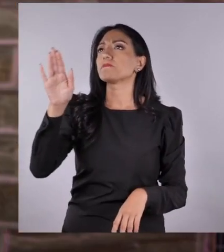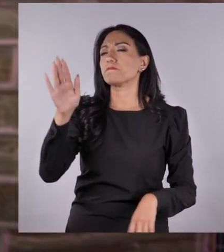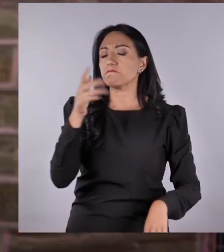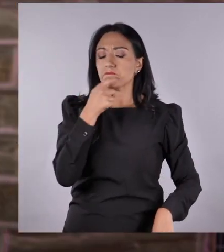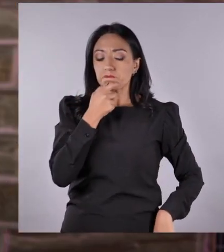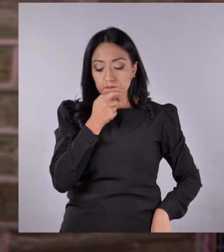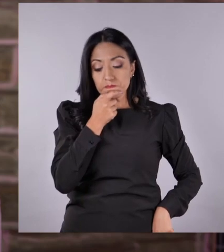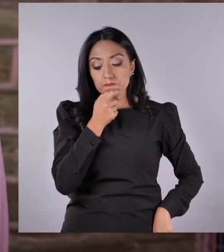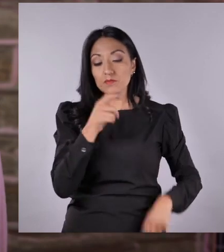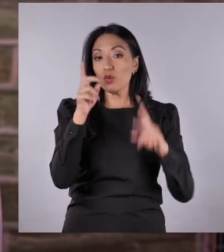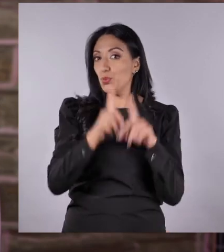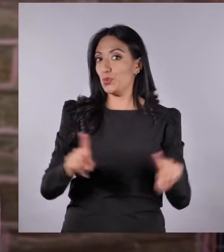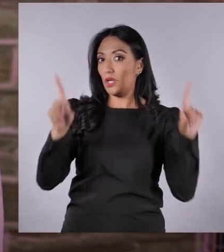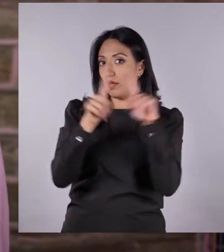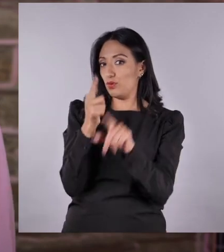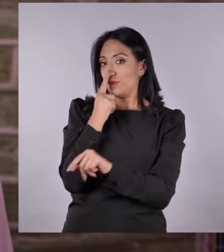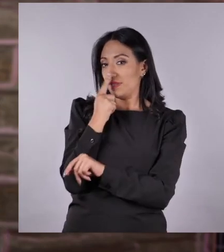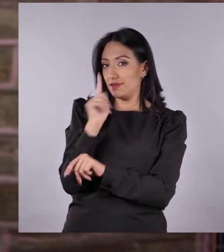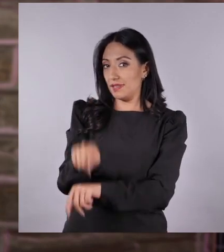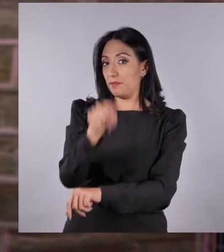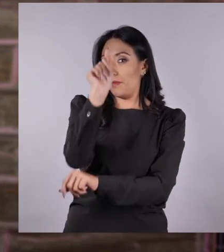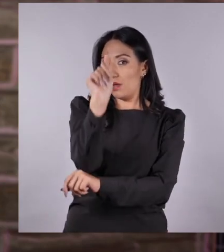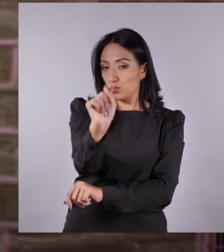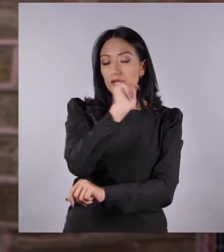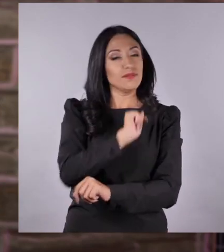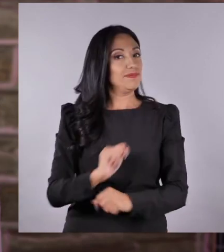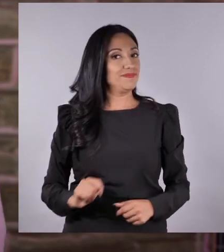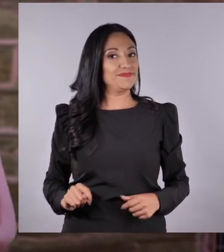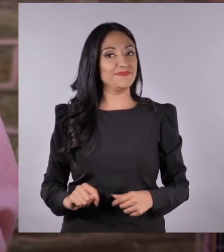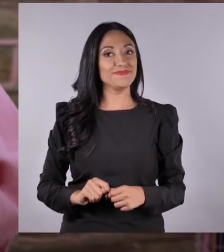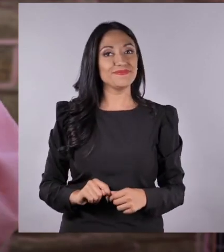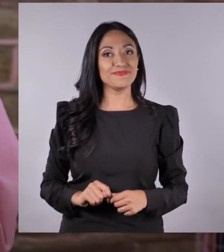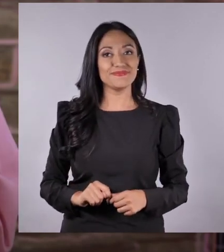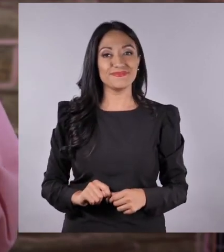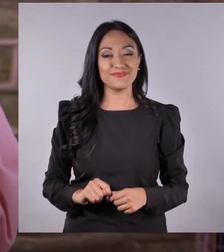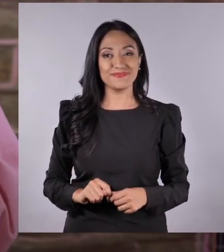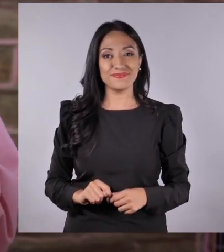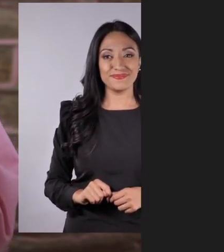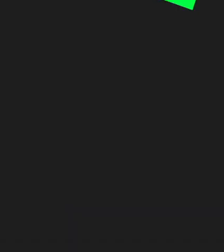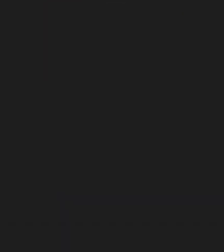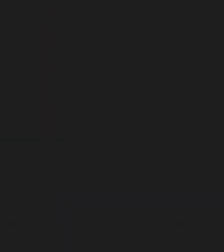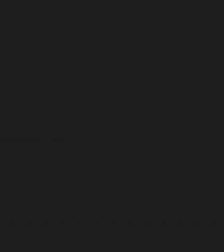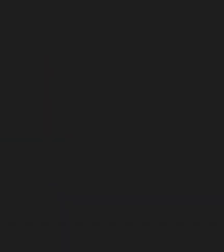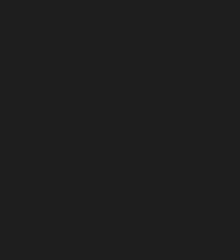Oye, oye, Nick. A propósito, tengo un dato súper interesante que tiene que ver con eso.